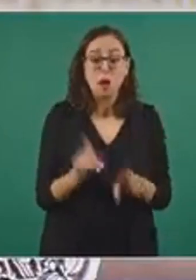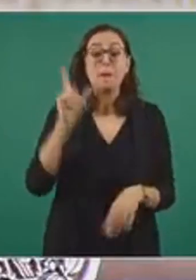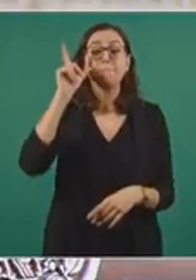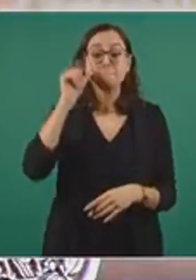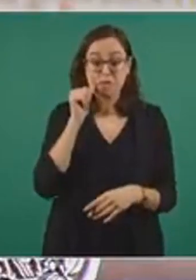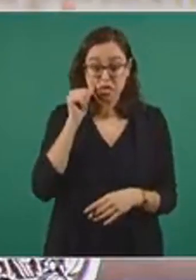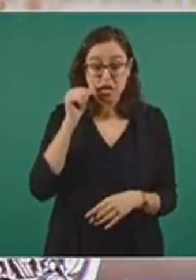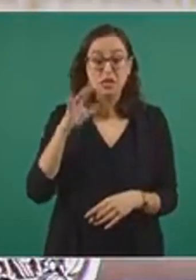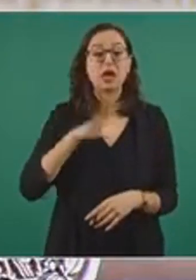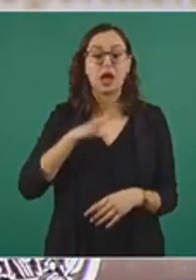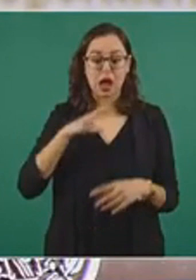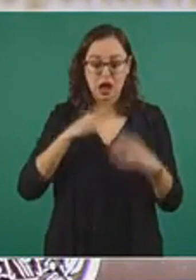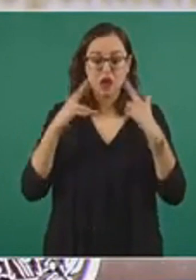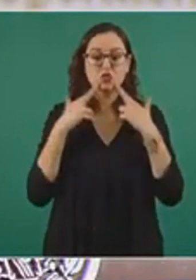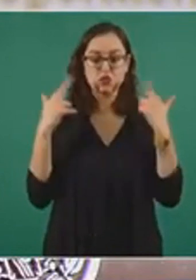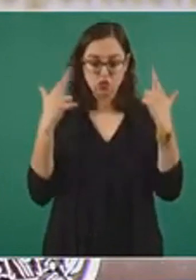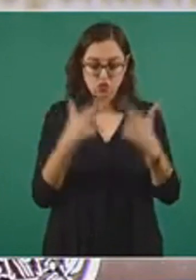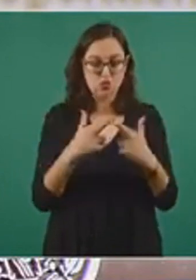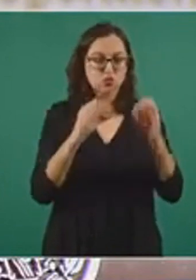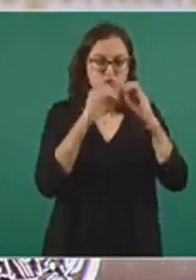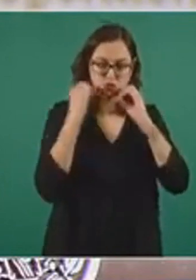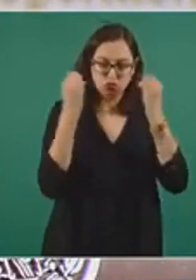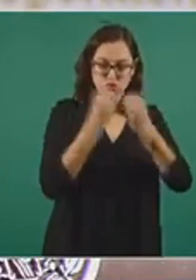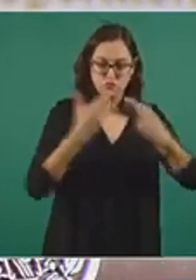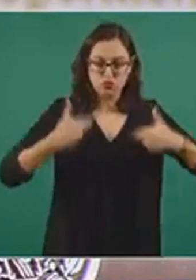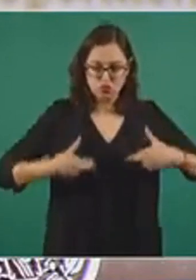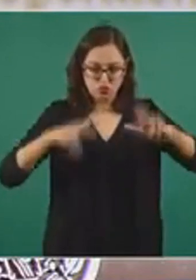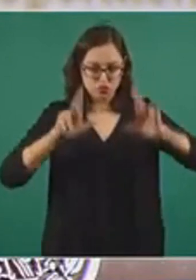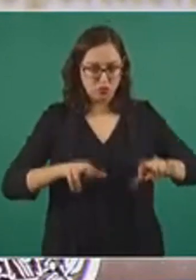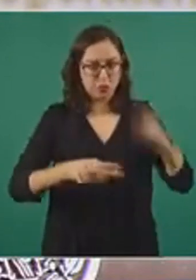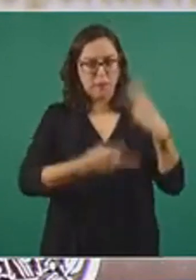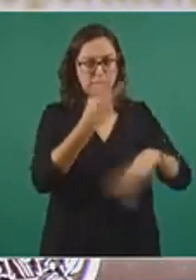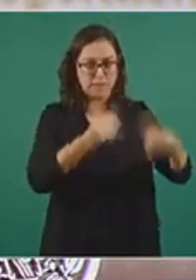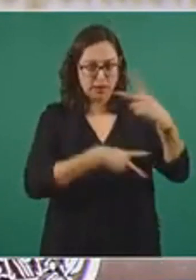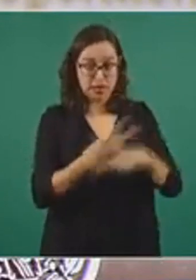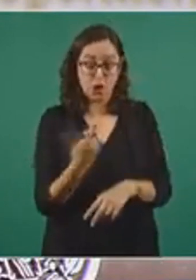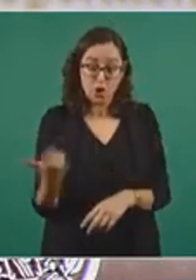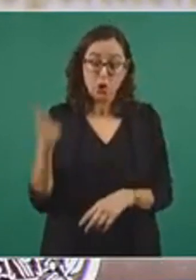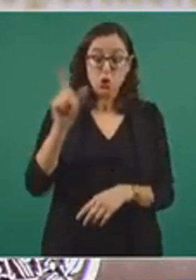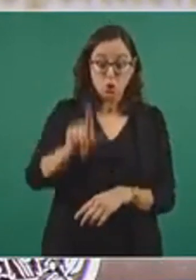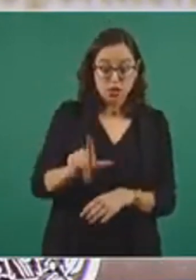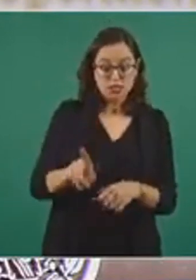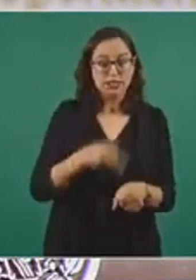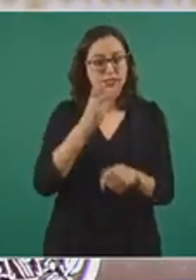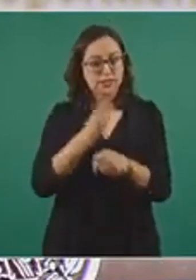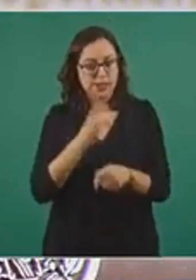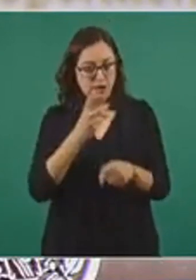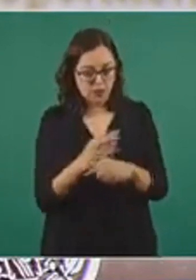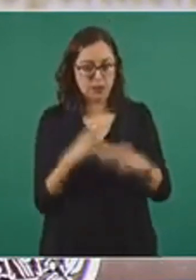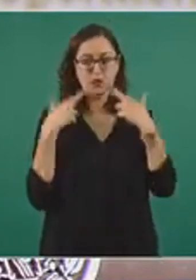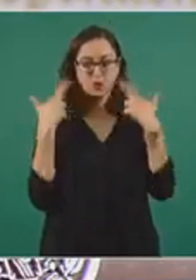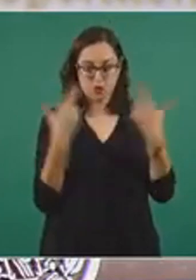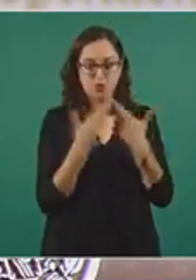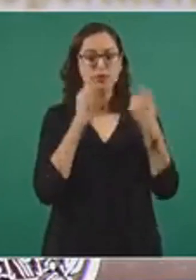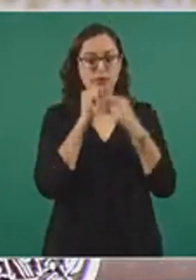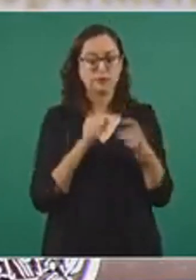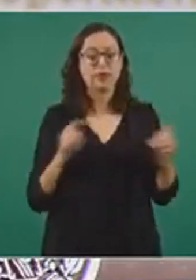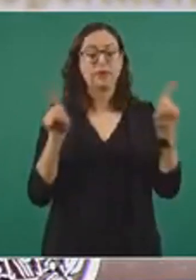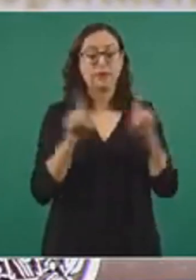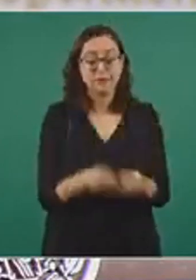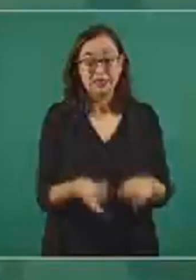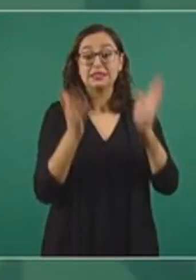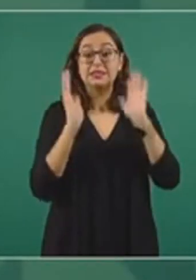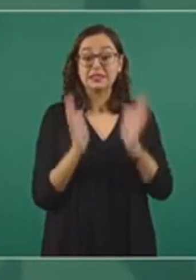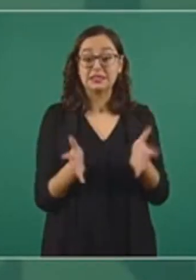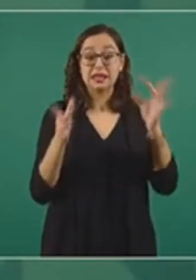mañana una reunión con una cantidad de organizaciones y para el lunes se les está proponiendo la otra. Lo que se les ha estado explicando